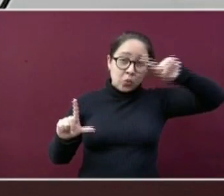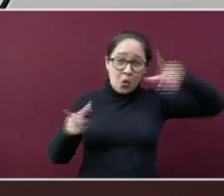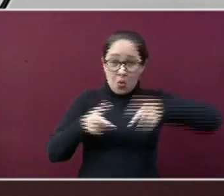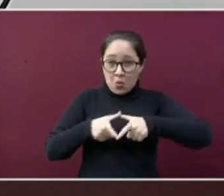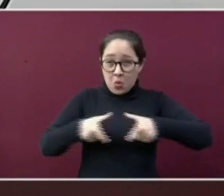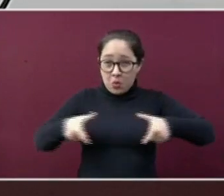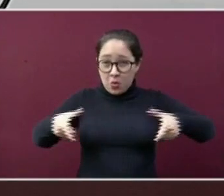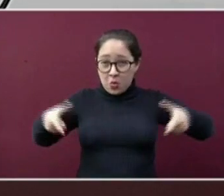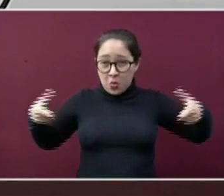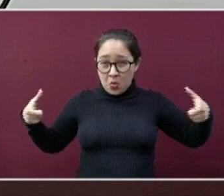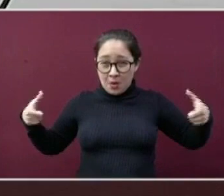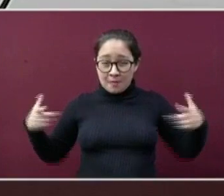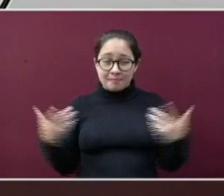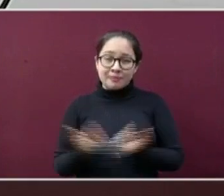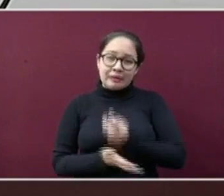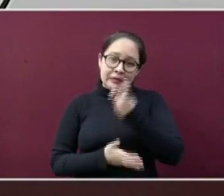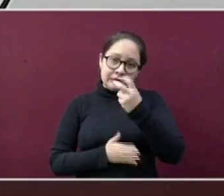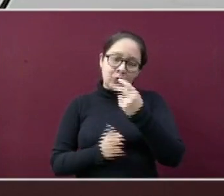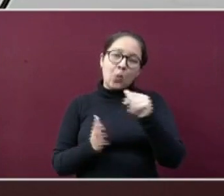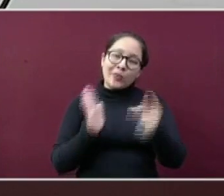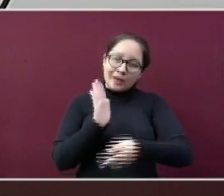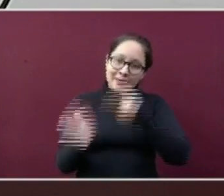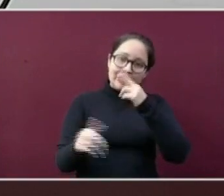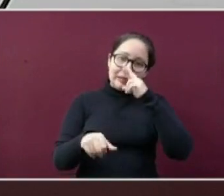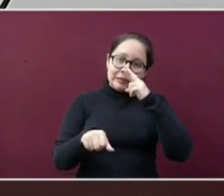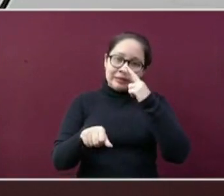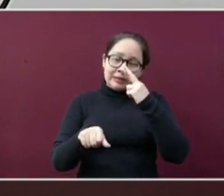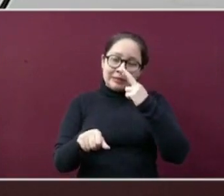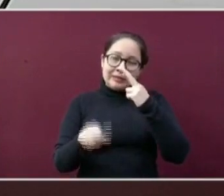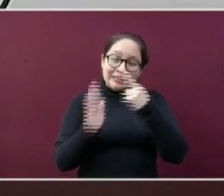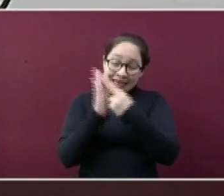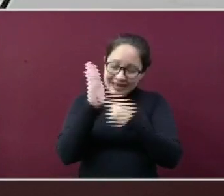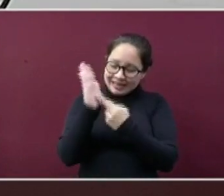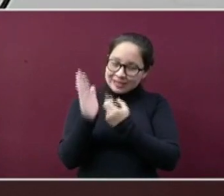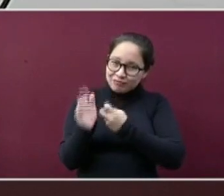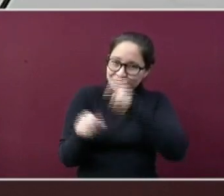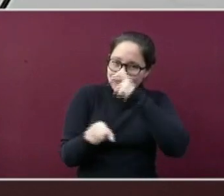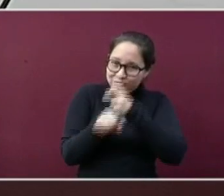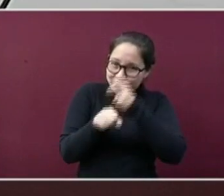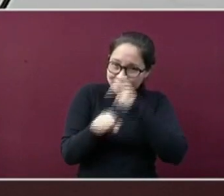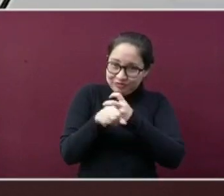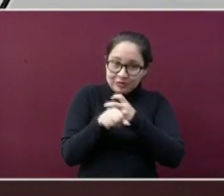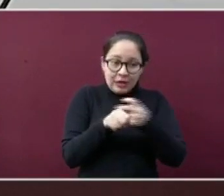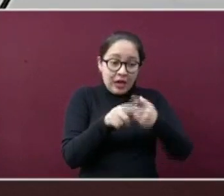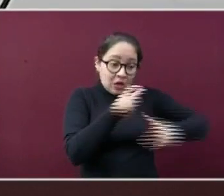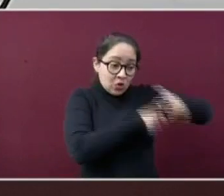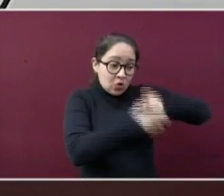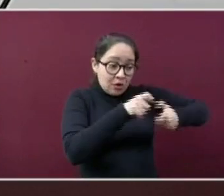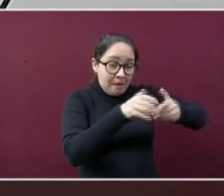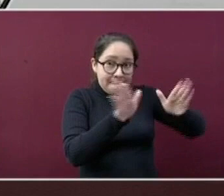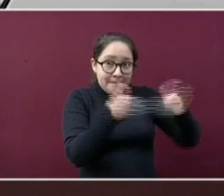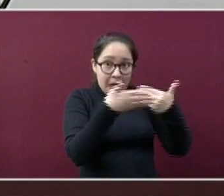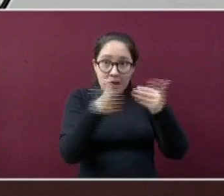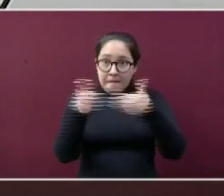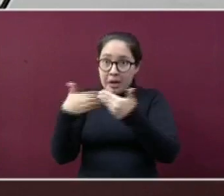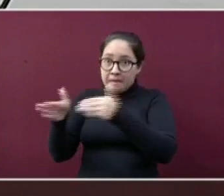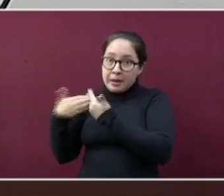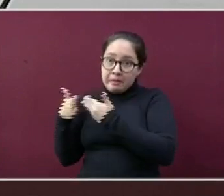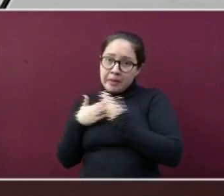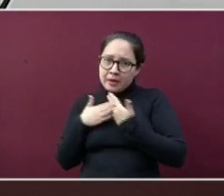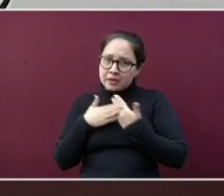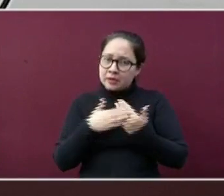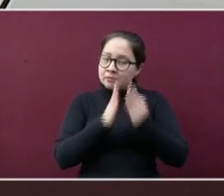vendrán las restricciones que por un lado afectan la vida económica. Seamos conscientes